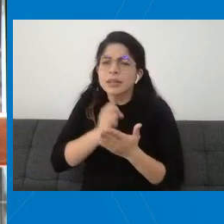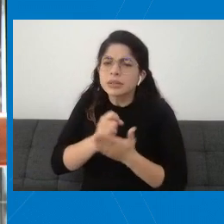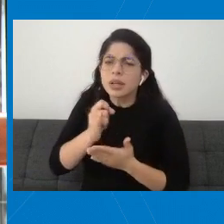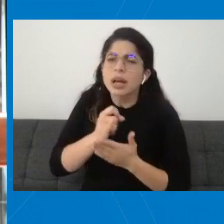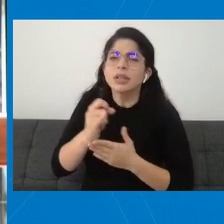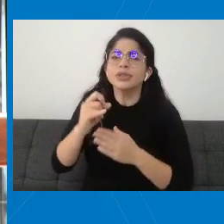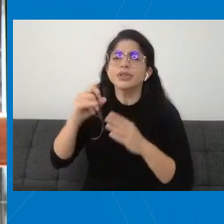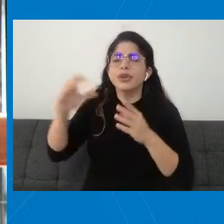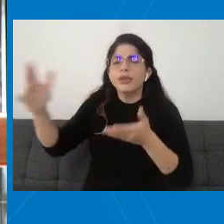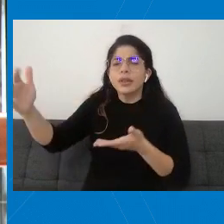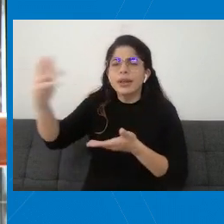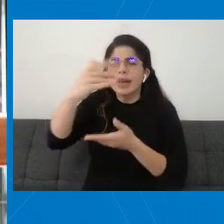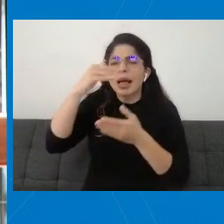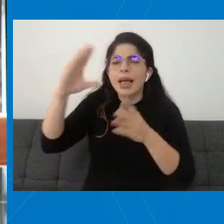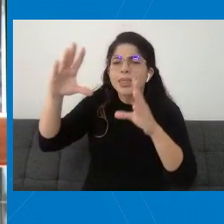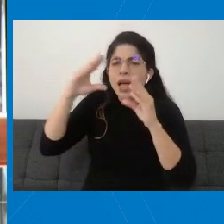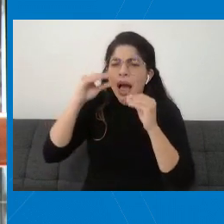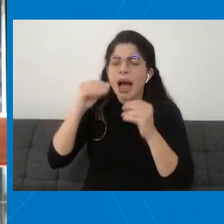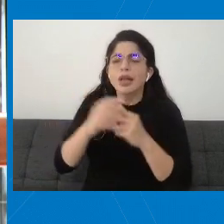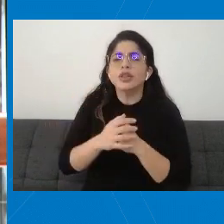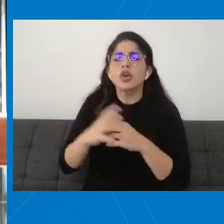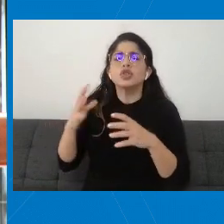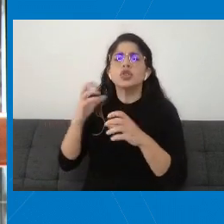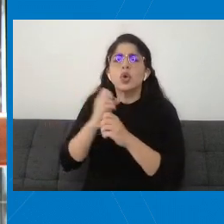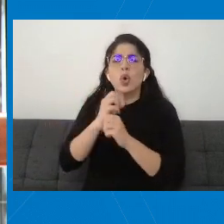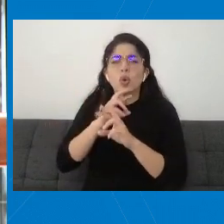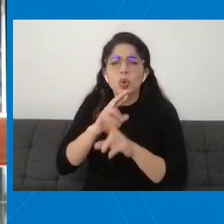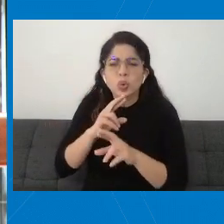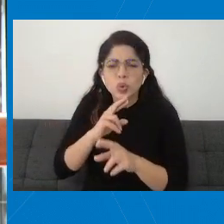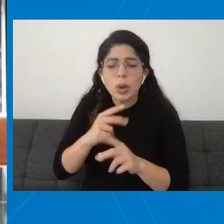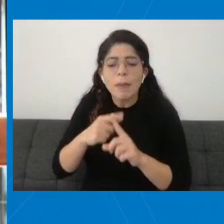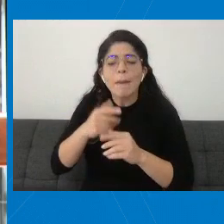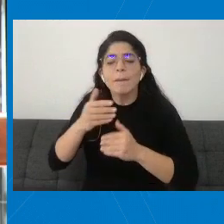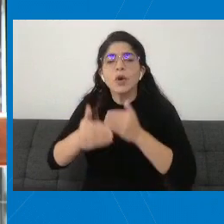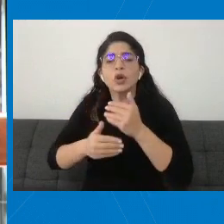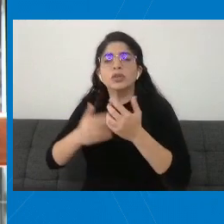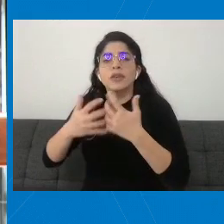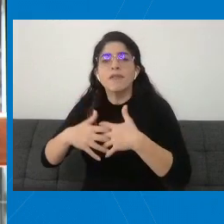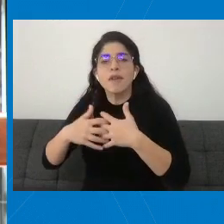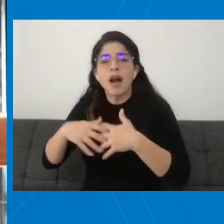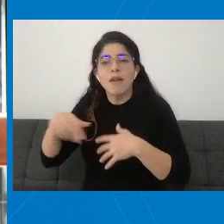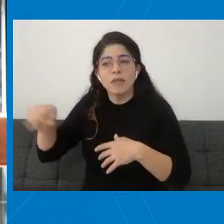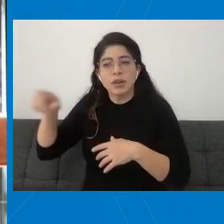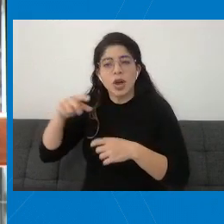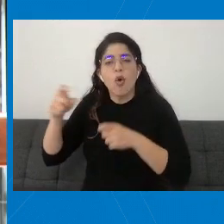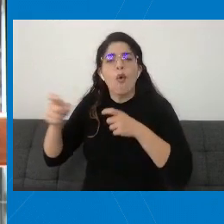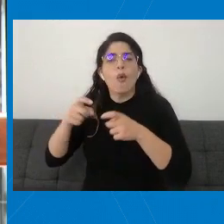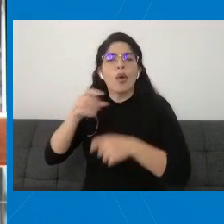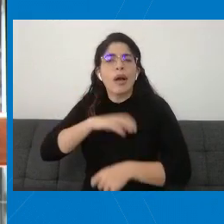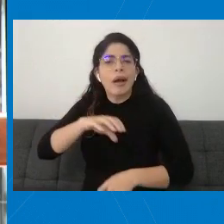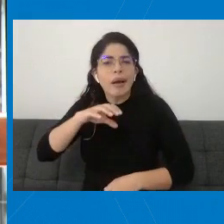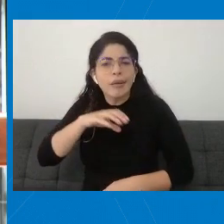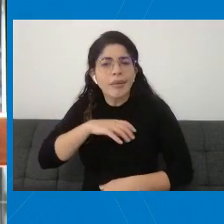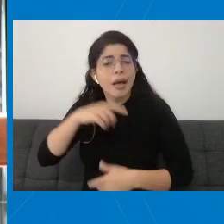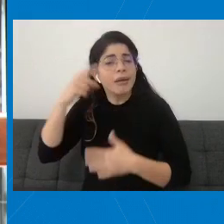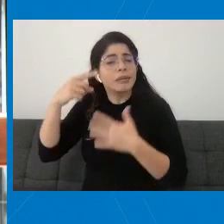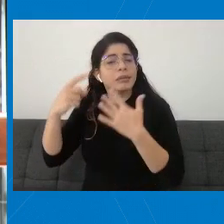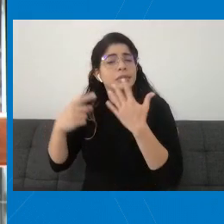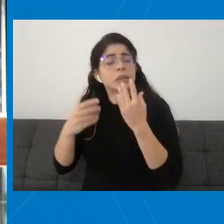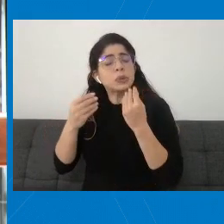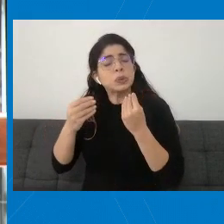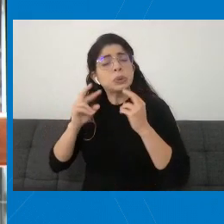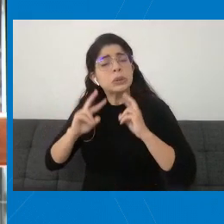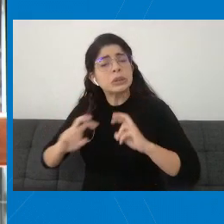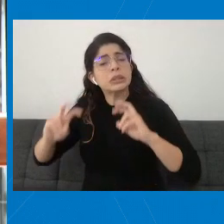datos recolectados, de las conclusiones, ¿verdad?, y de los procesos de fabricación, controles de calidad, entre otros aspectos. Entonces,